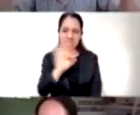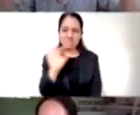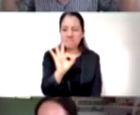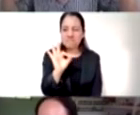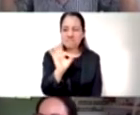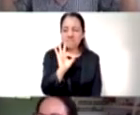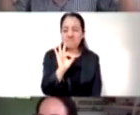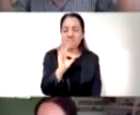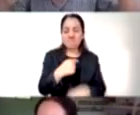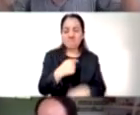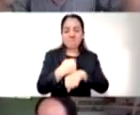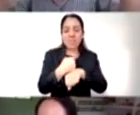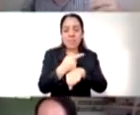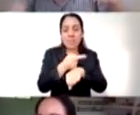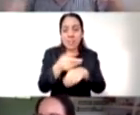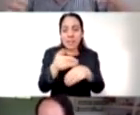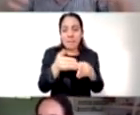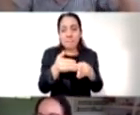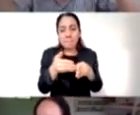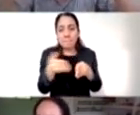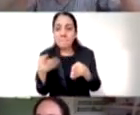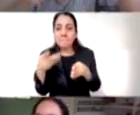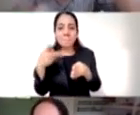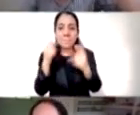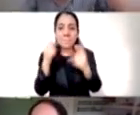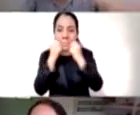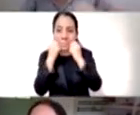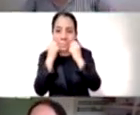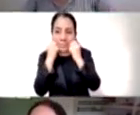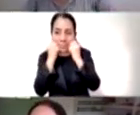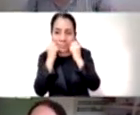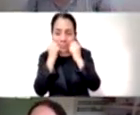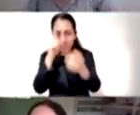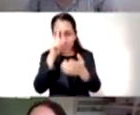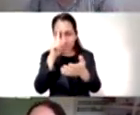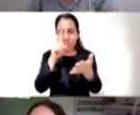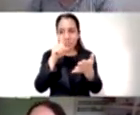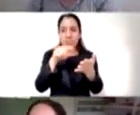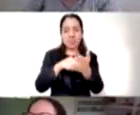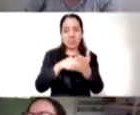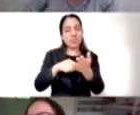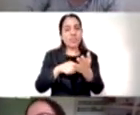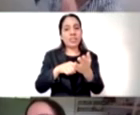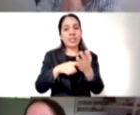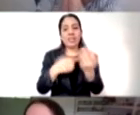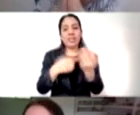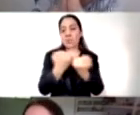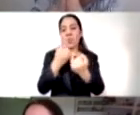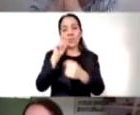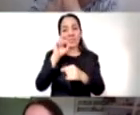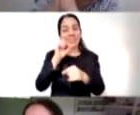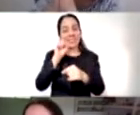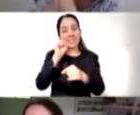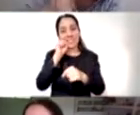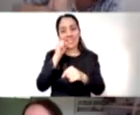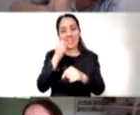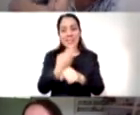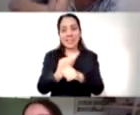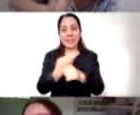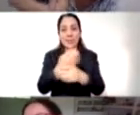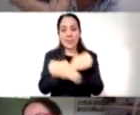disciplina ejemplar que hasta el secretario de educación nos va a terminar felicitando ya verán muchas gracias muchas